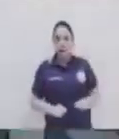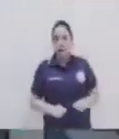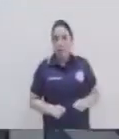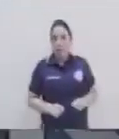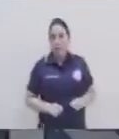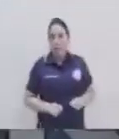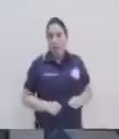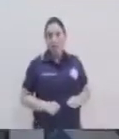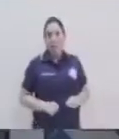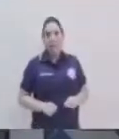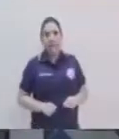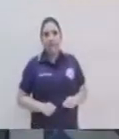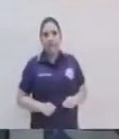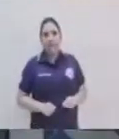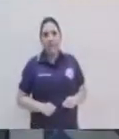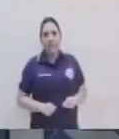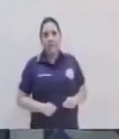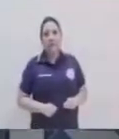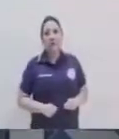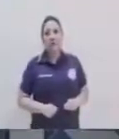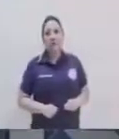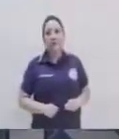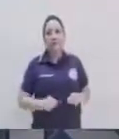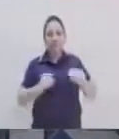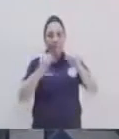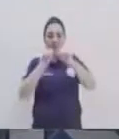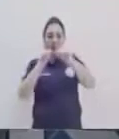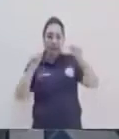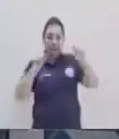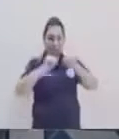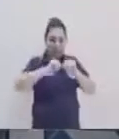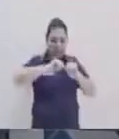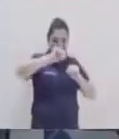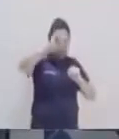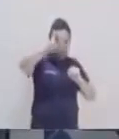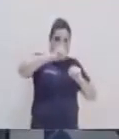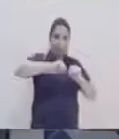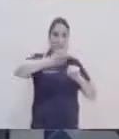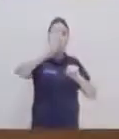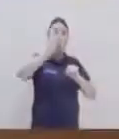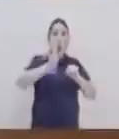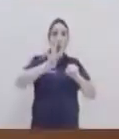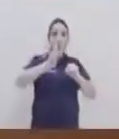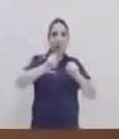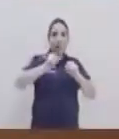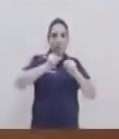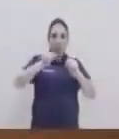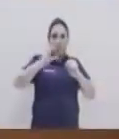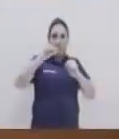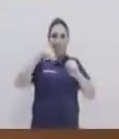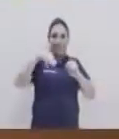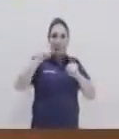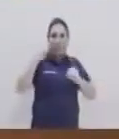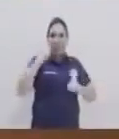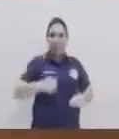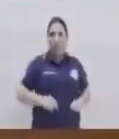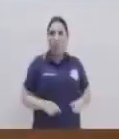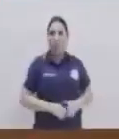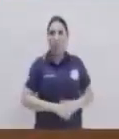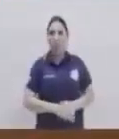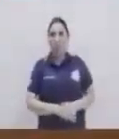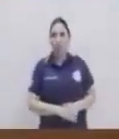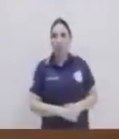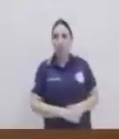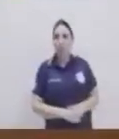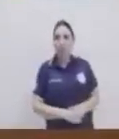del borde de la hoja hacia adentro, 4 centímetros. Muy bien, entonces vamos a medir nuestros 4